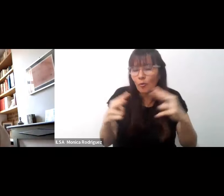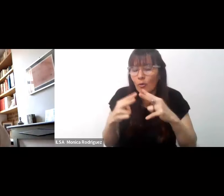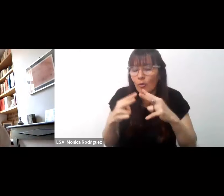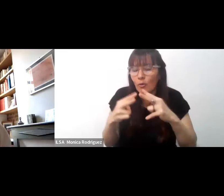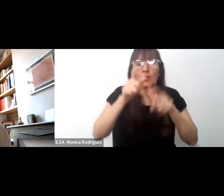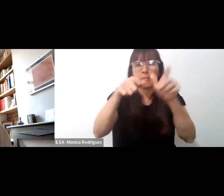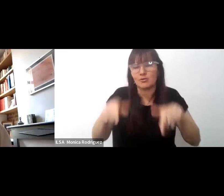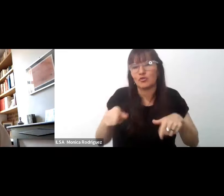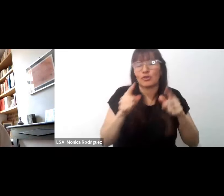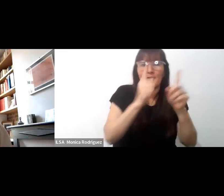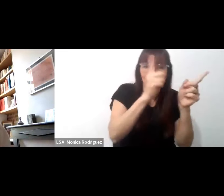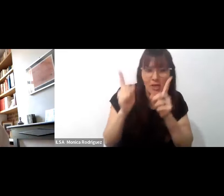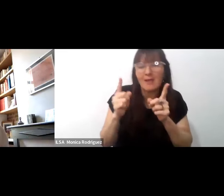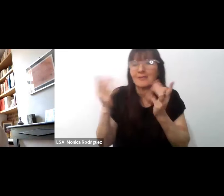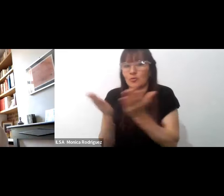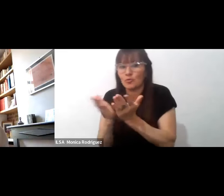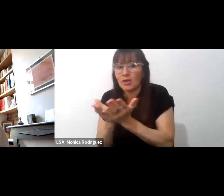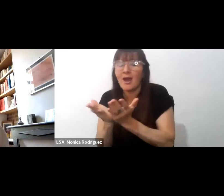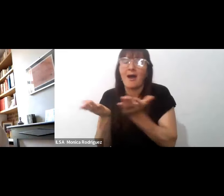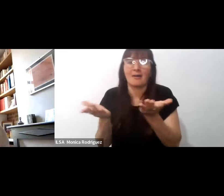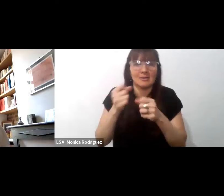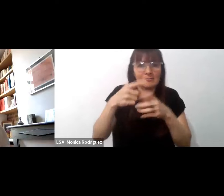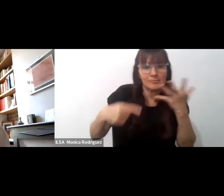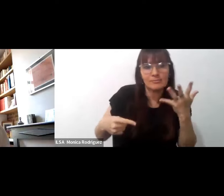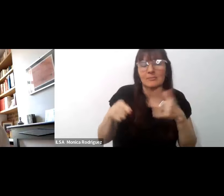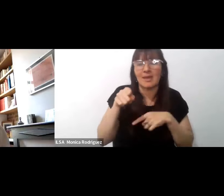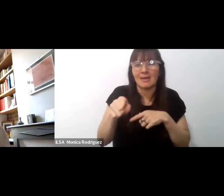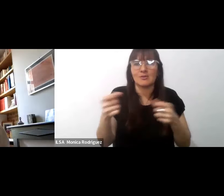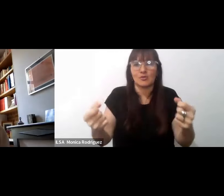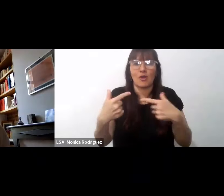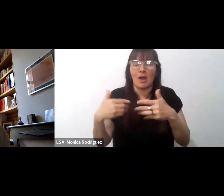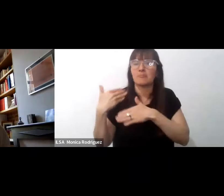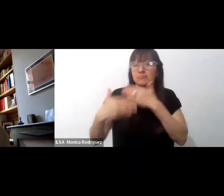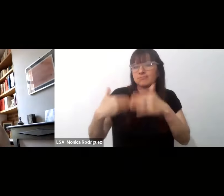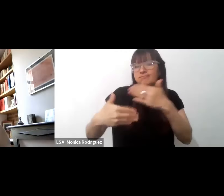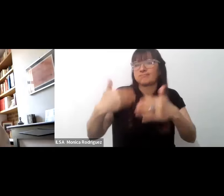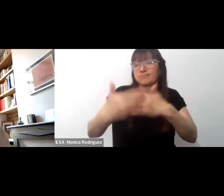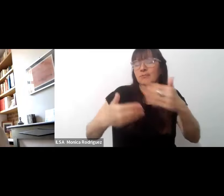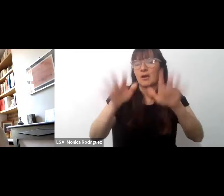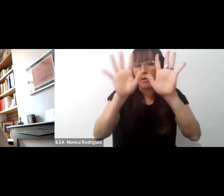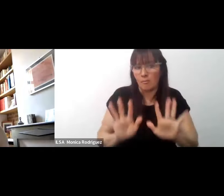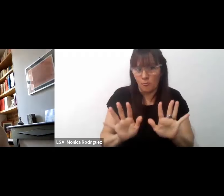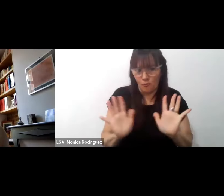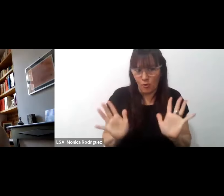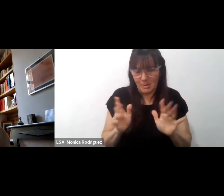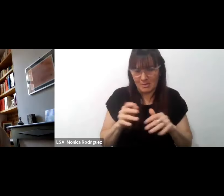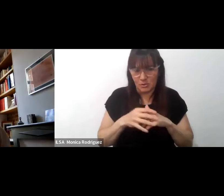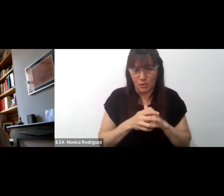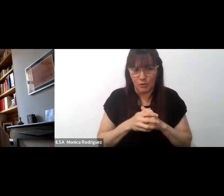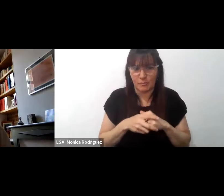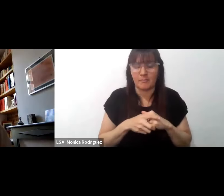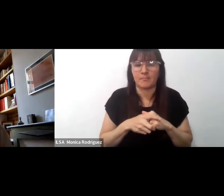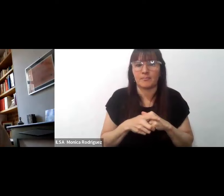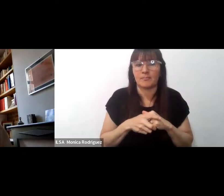y que debe permitir una evolución de la formación y a y